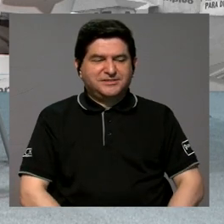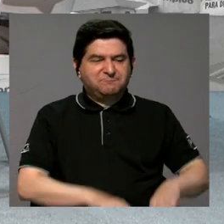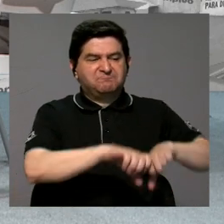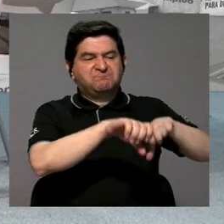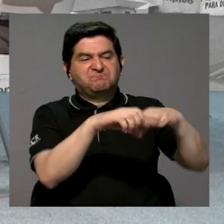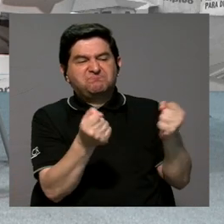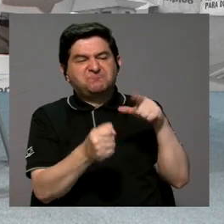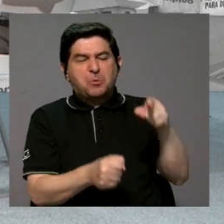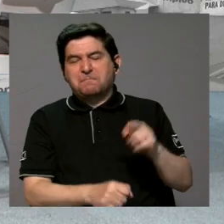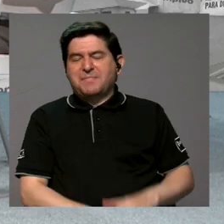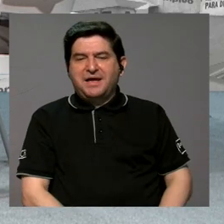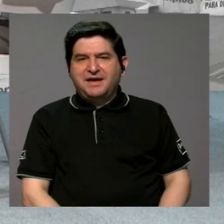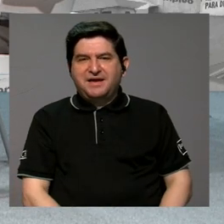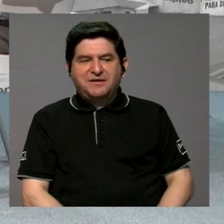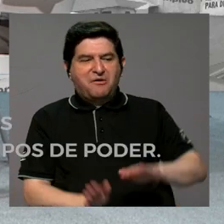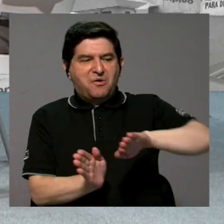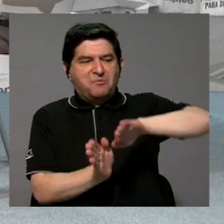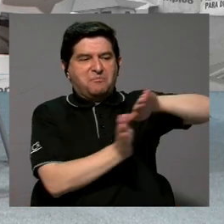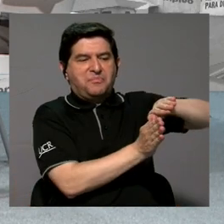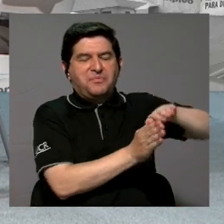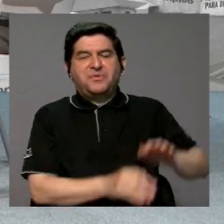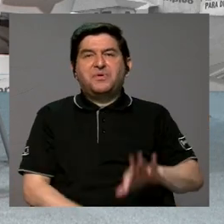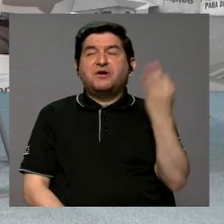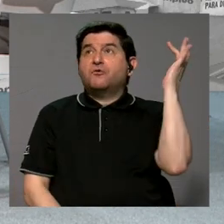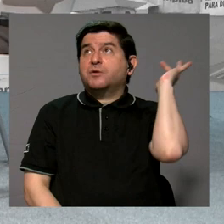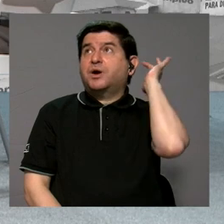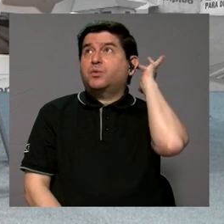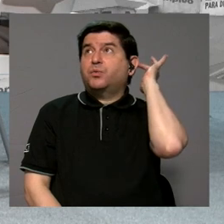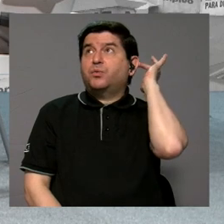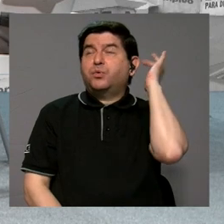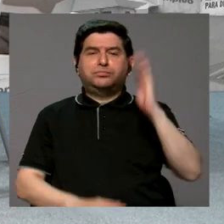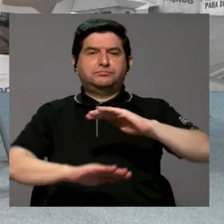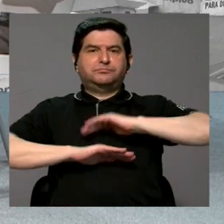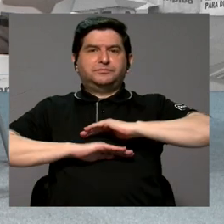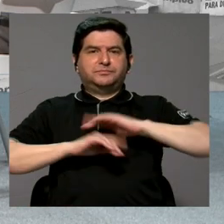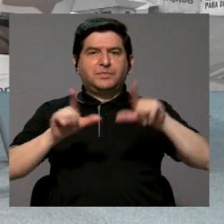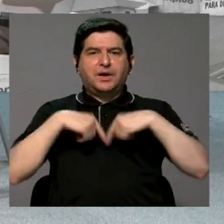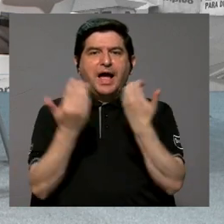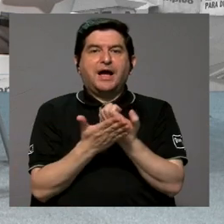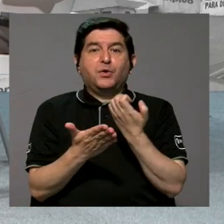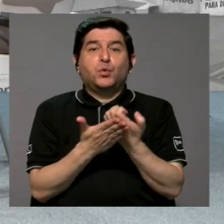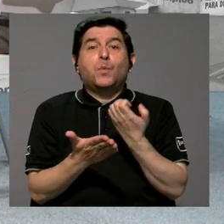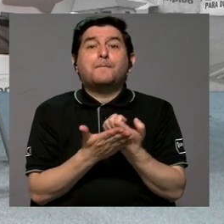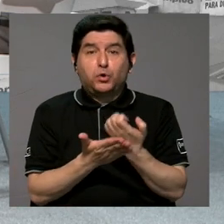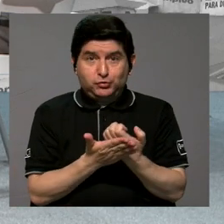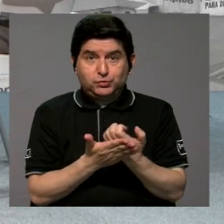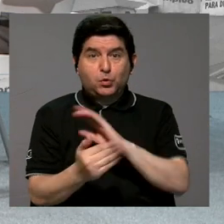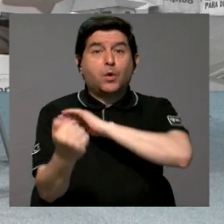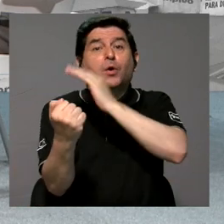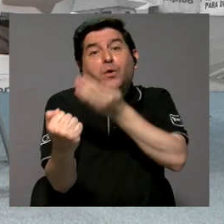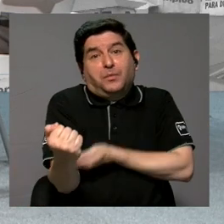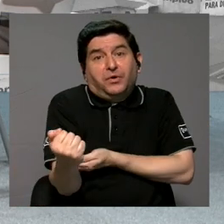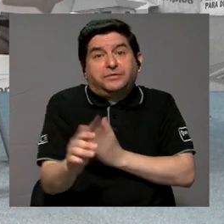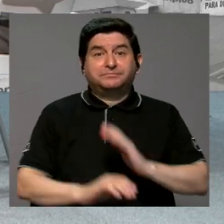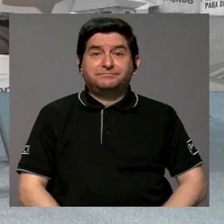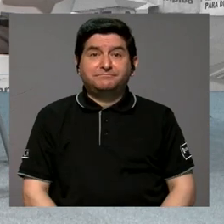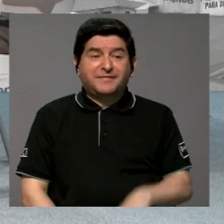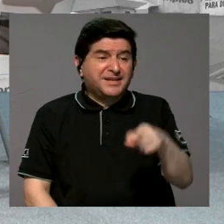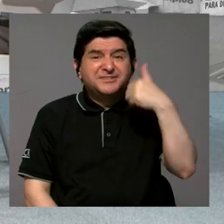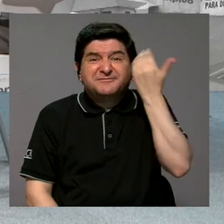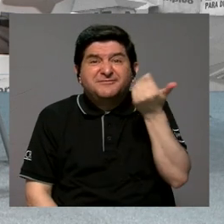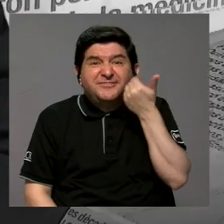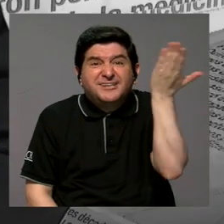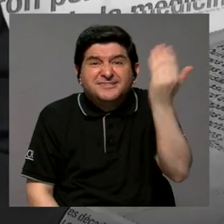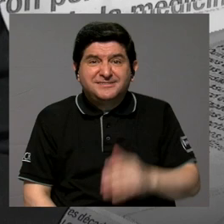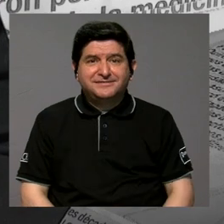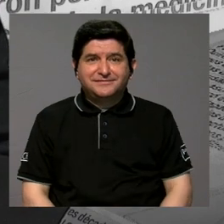violentar esos principios, tratar de dejarlos atrás disimuladamente para satisfacer a grupos económicos o grupos de poder. Es muy fácil.